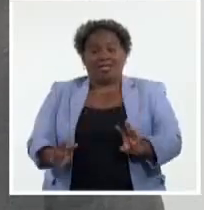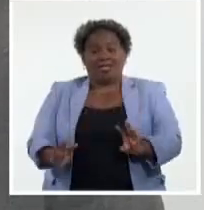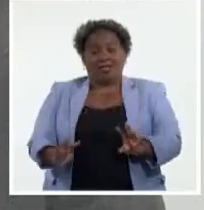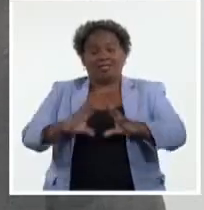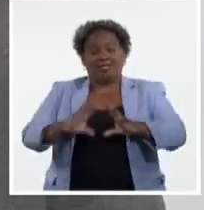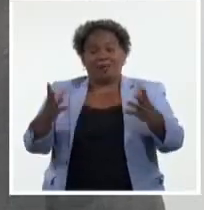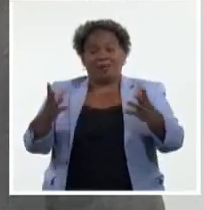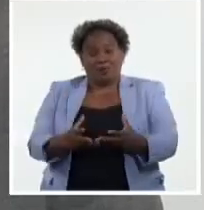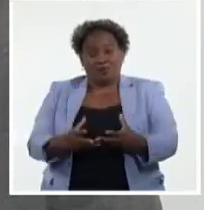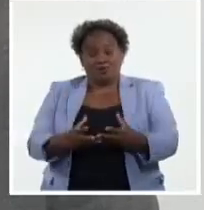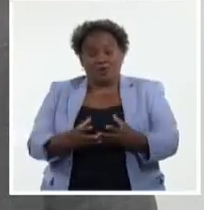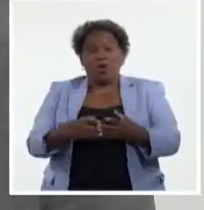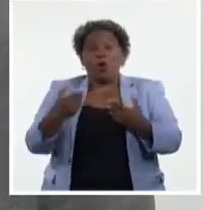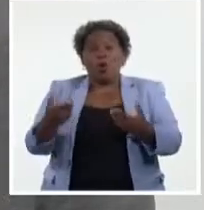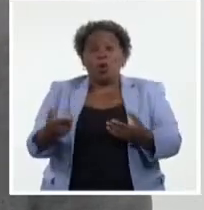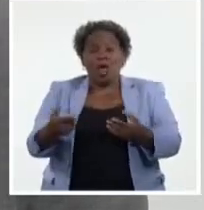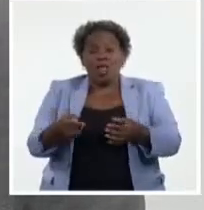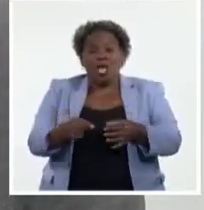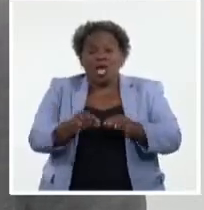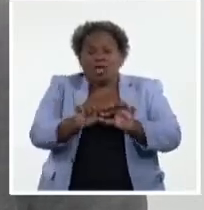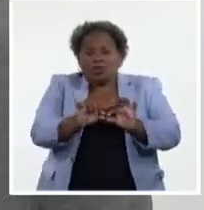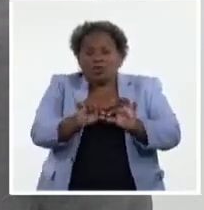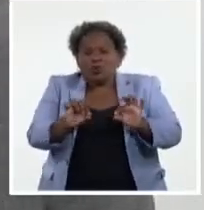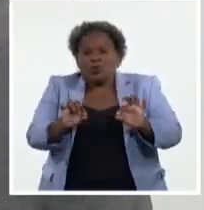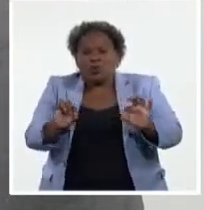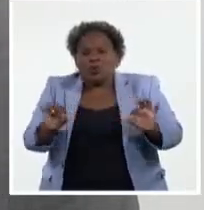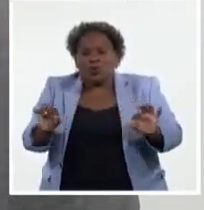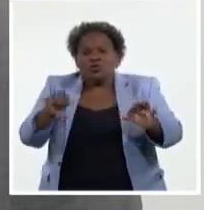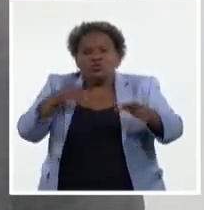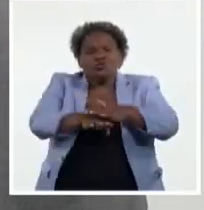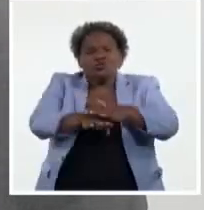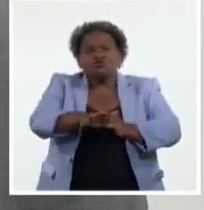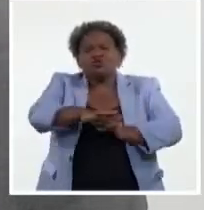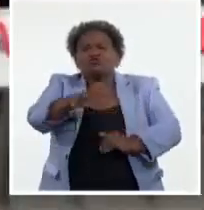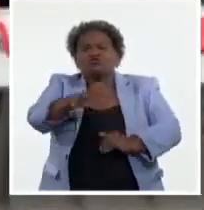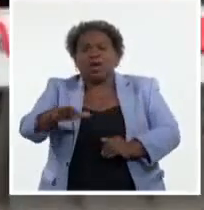que es este nuevo cable submarino que crea nuevas capacidades para que Cuba se comunique con el mundo.